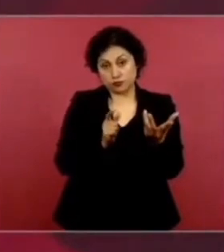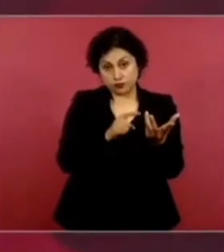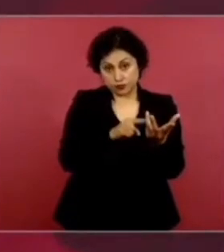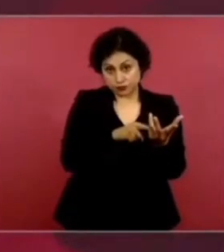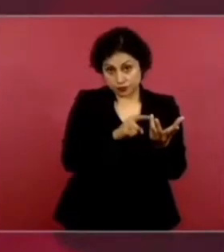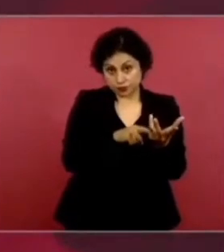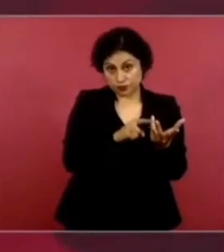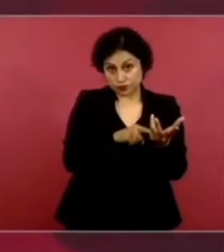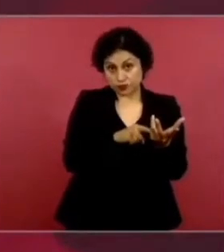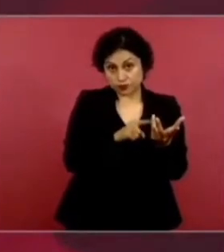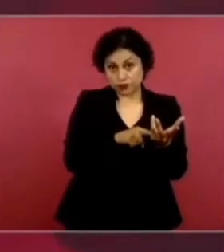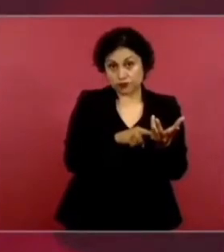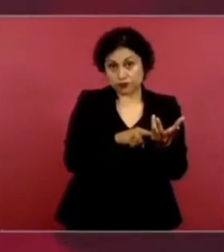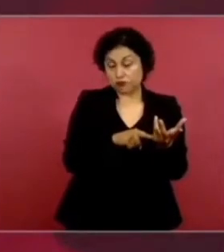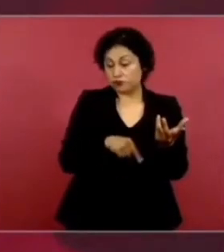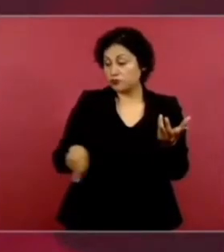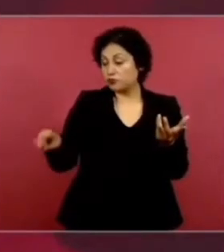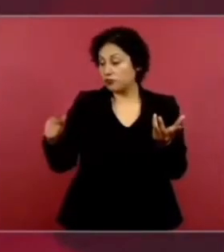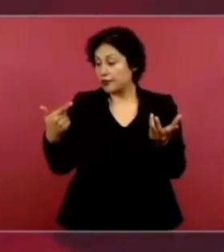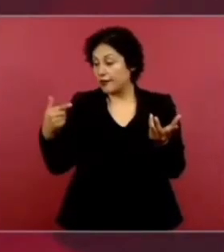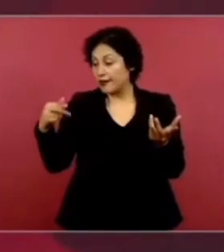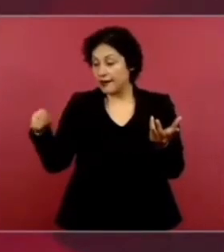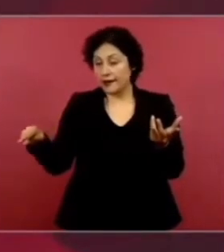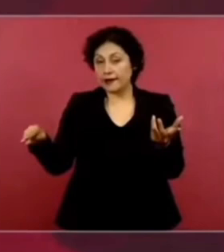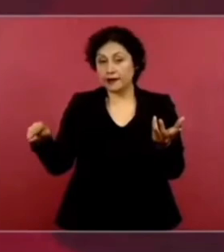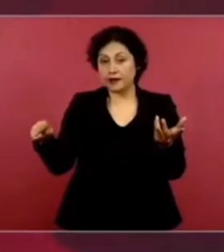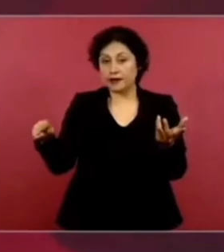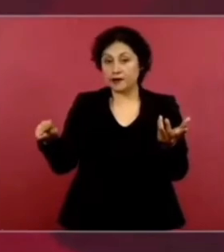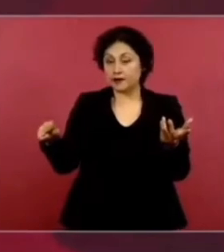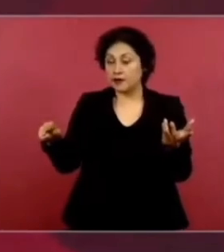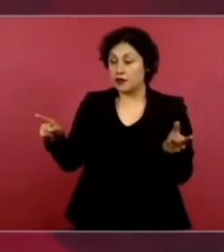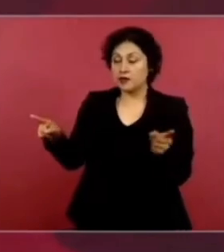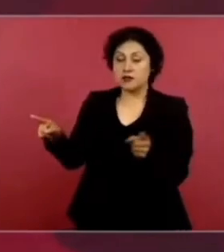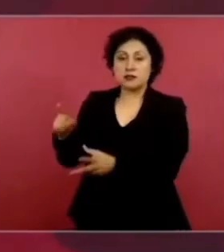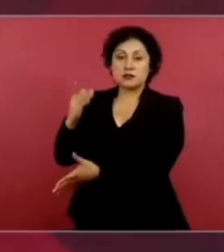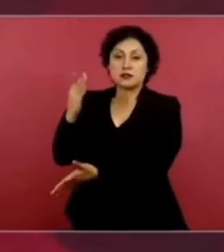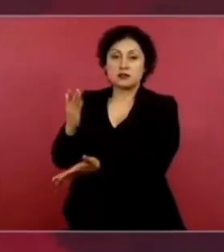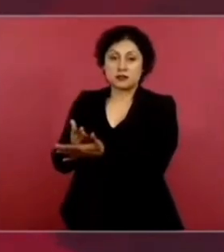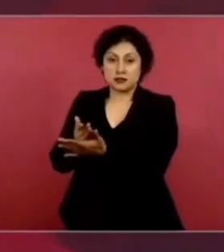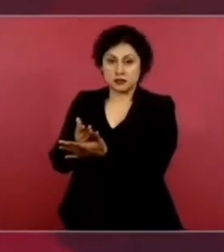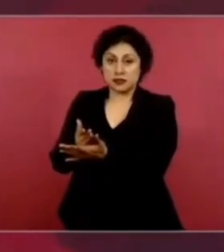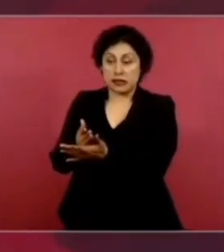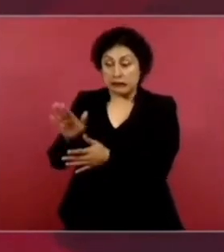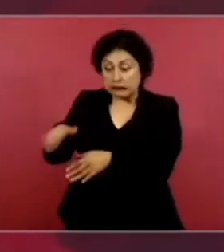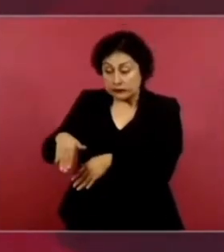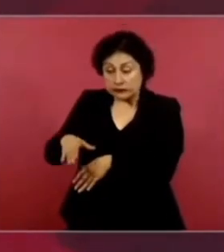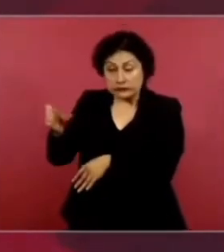Estos. la guardia nacional. Porque querían. Que fueran. A tomar.